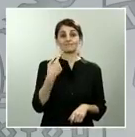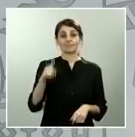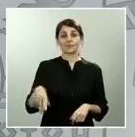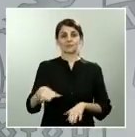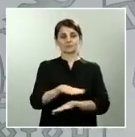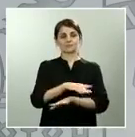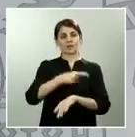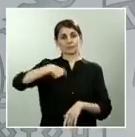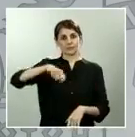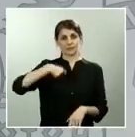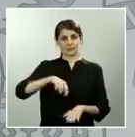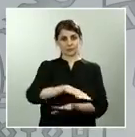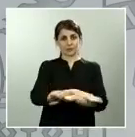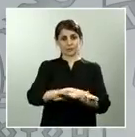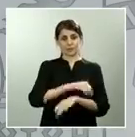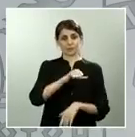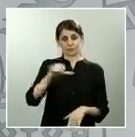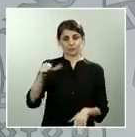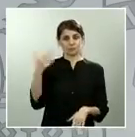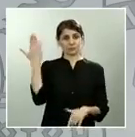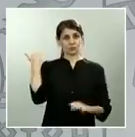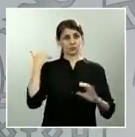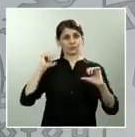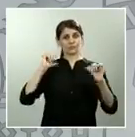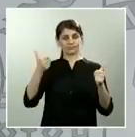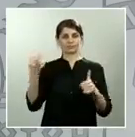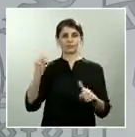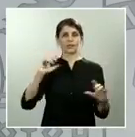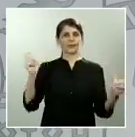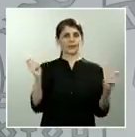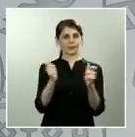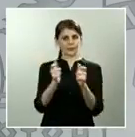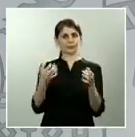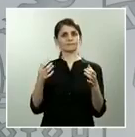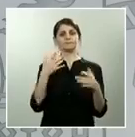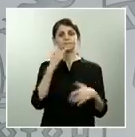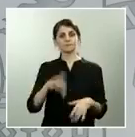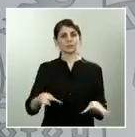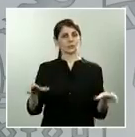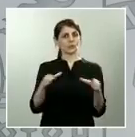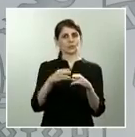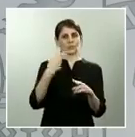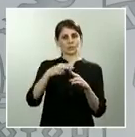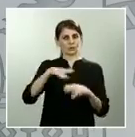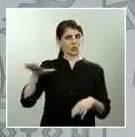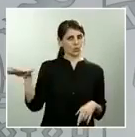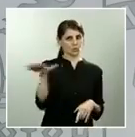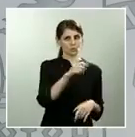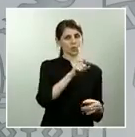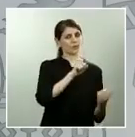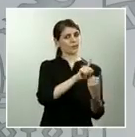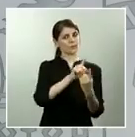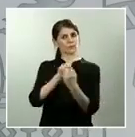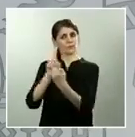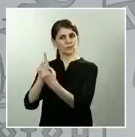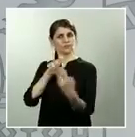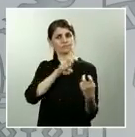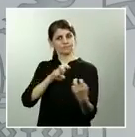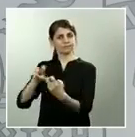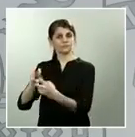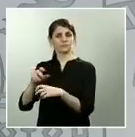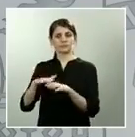pasada una ronda de contactos con todas las fuerzas políticas, circunstancias que hemos ido comentando a lo largo de los últimos días,